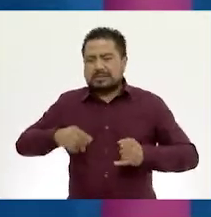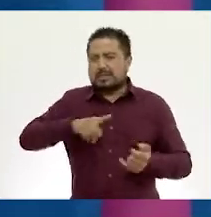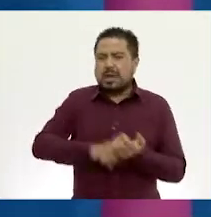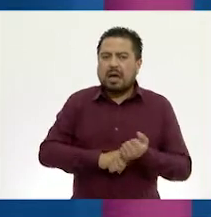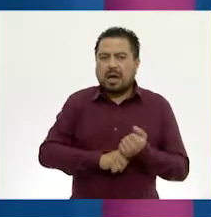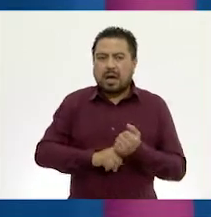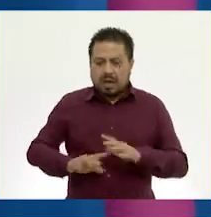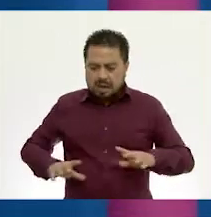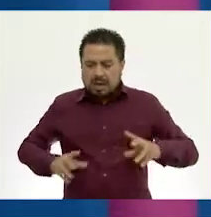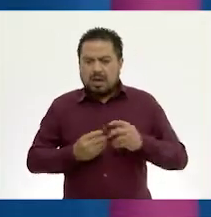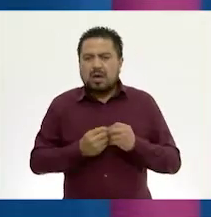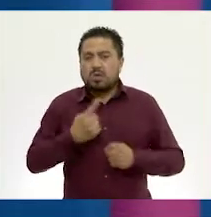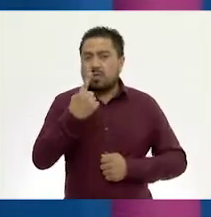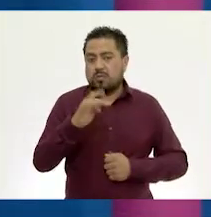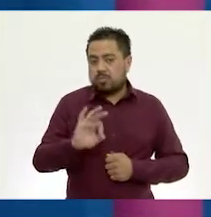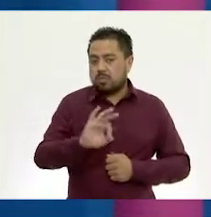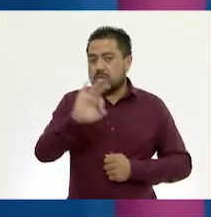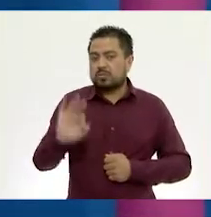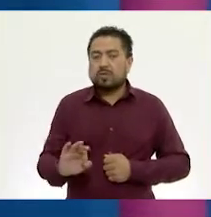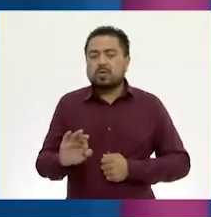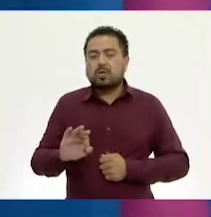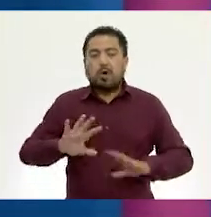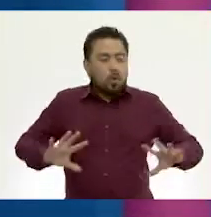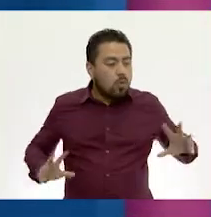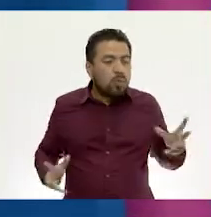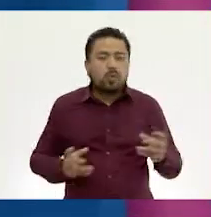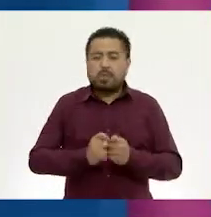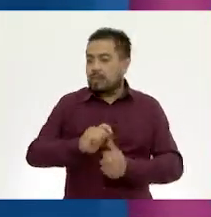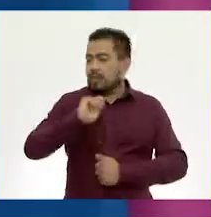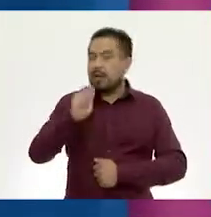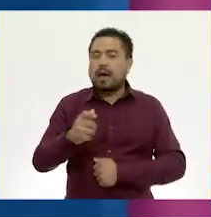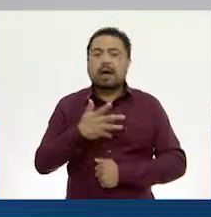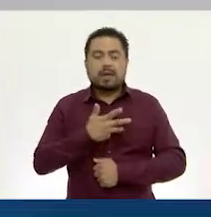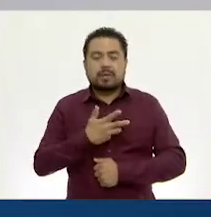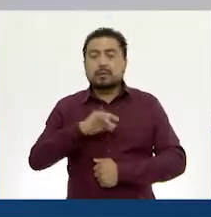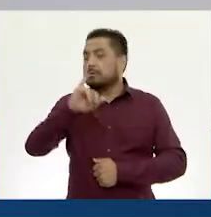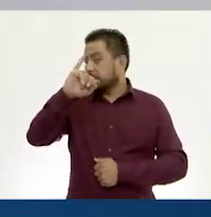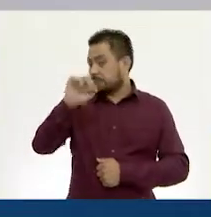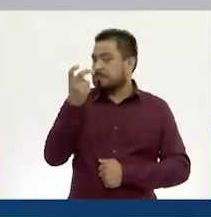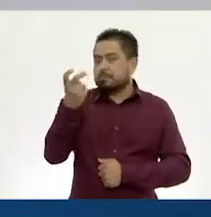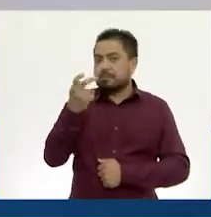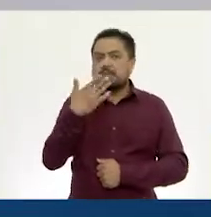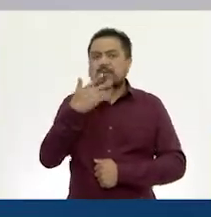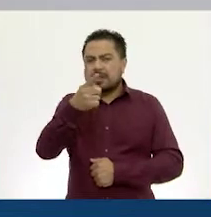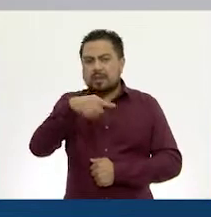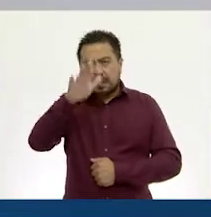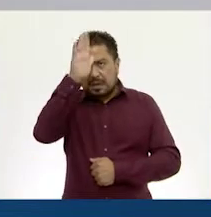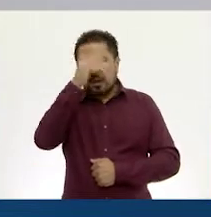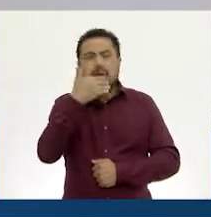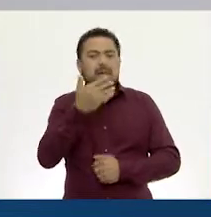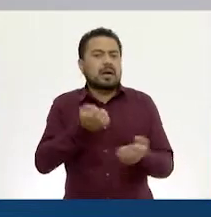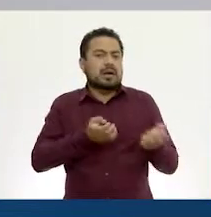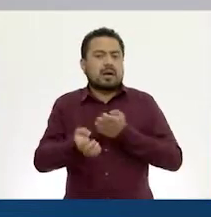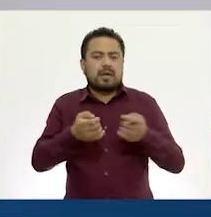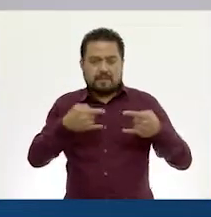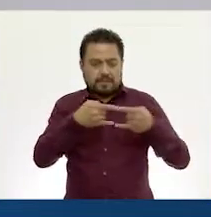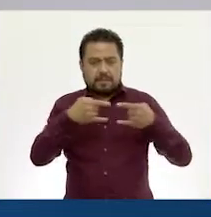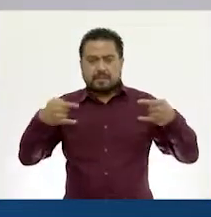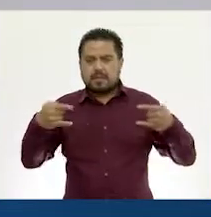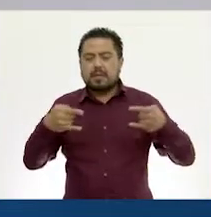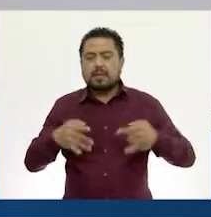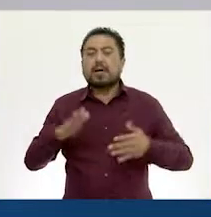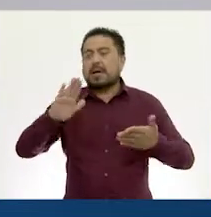equivalía al 1% del total que teníamos. Así es. Qué bueno que se acuerdan muy bien de ese ejercicio de los billetes.